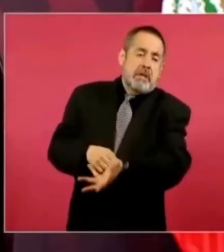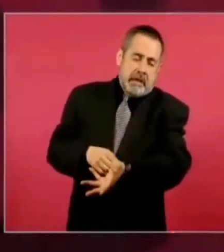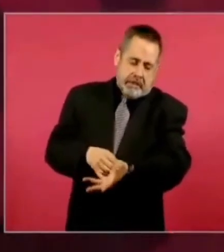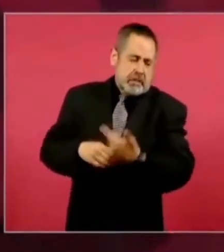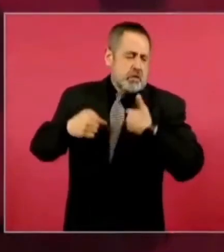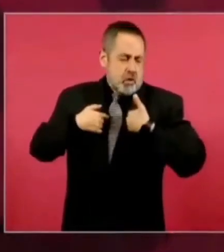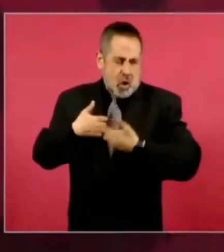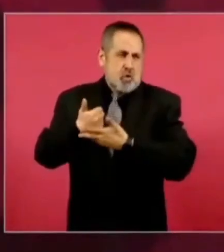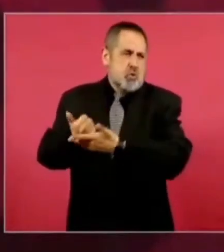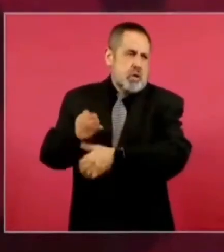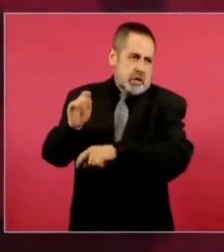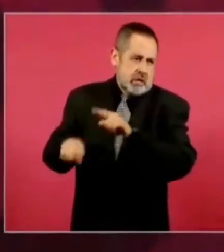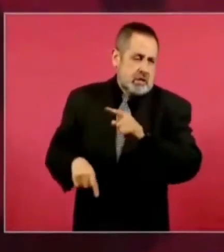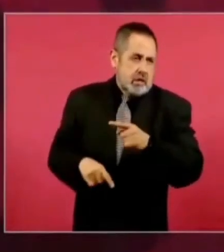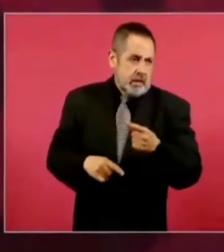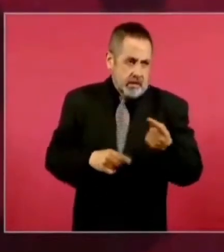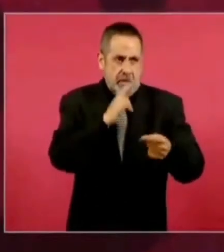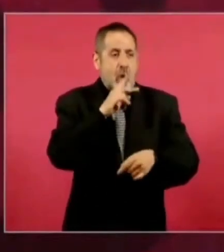Pues a lo mejor antes,